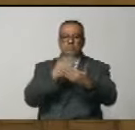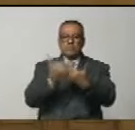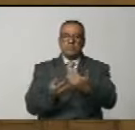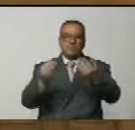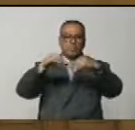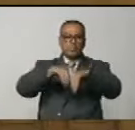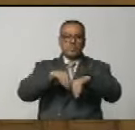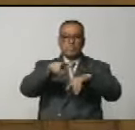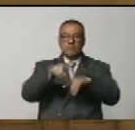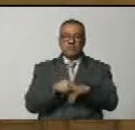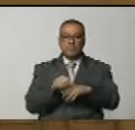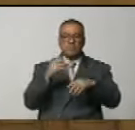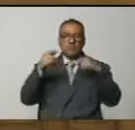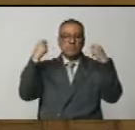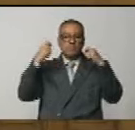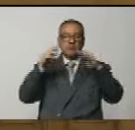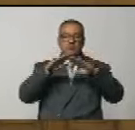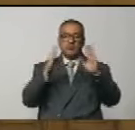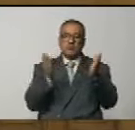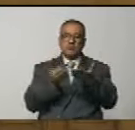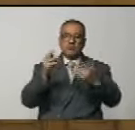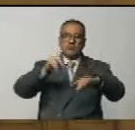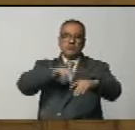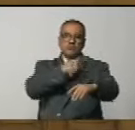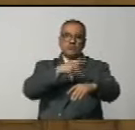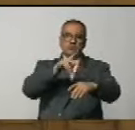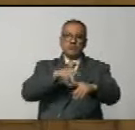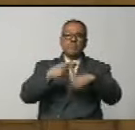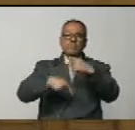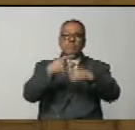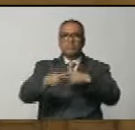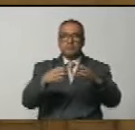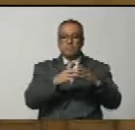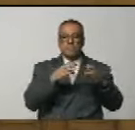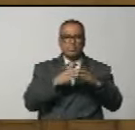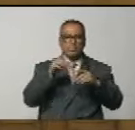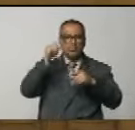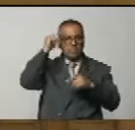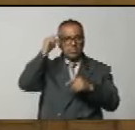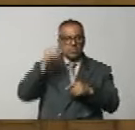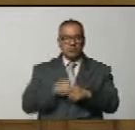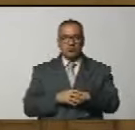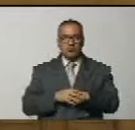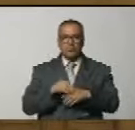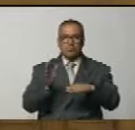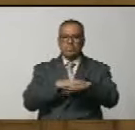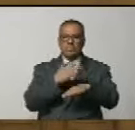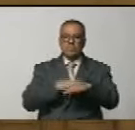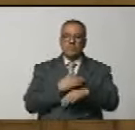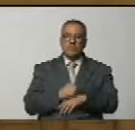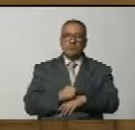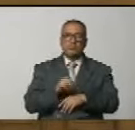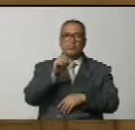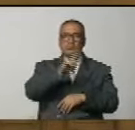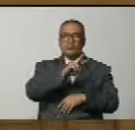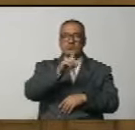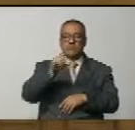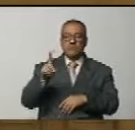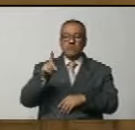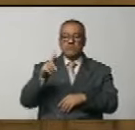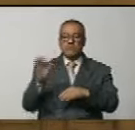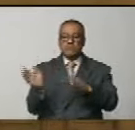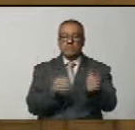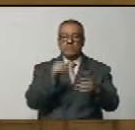de acuerdo para celebrar el Día Mundial de la Poesía en la próxima sesión ordinaria del día jueves 21